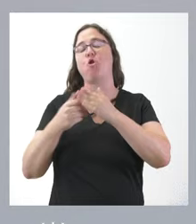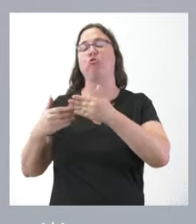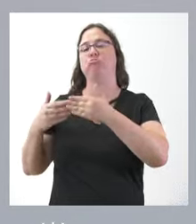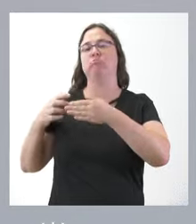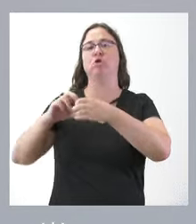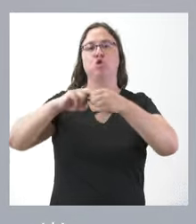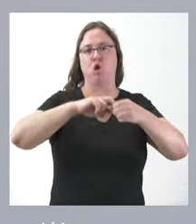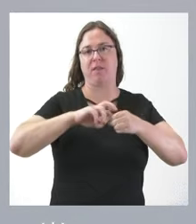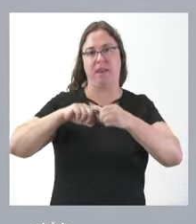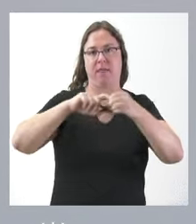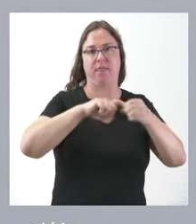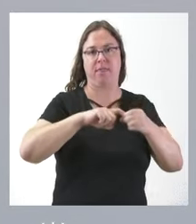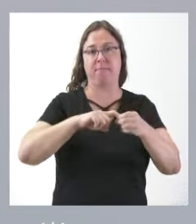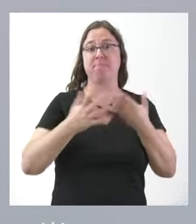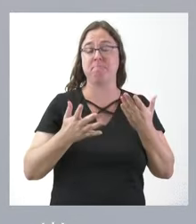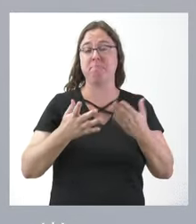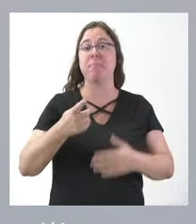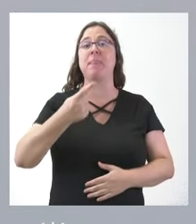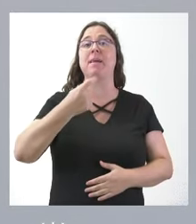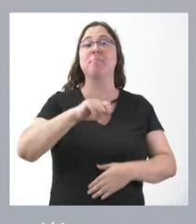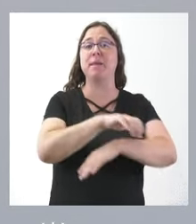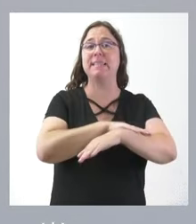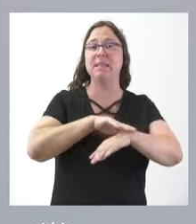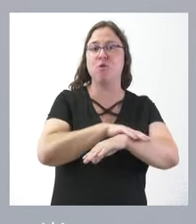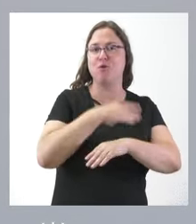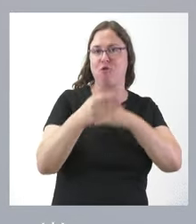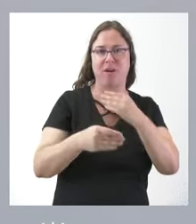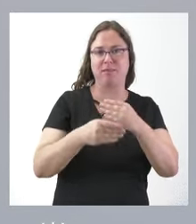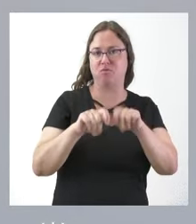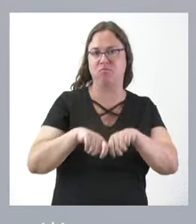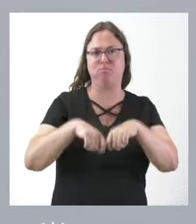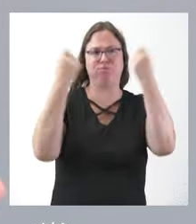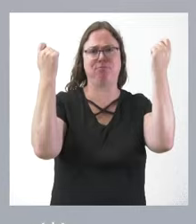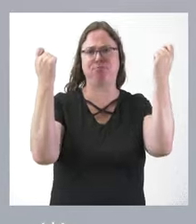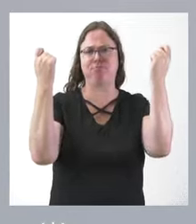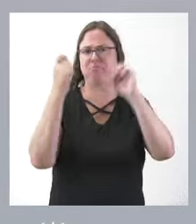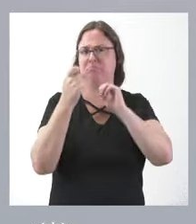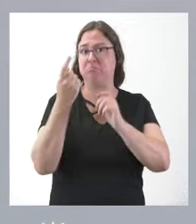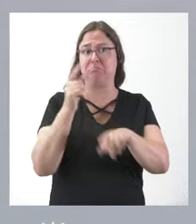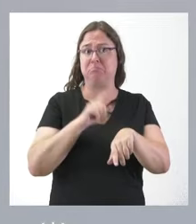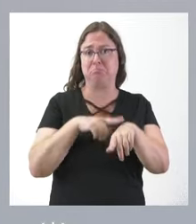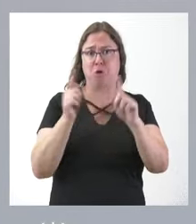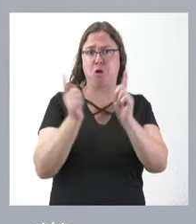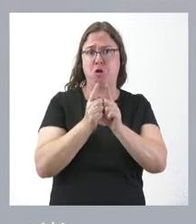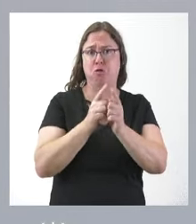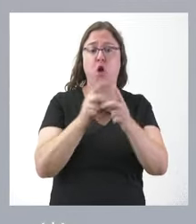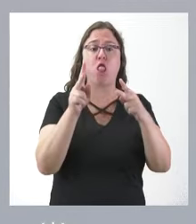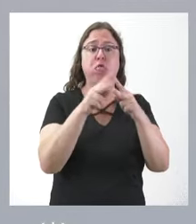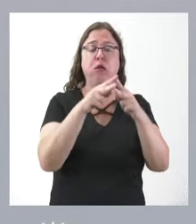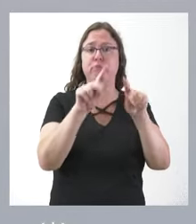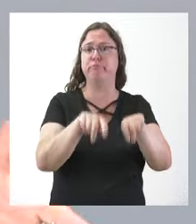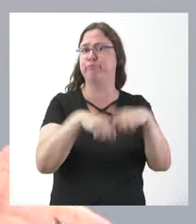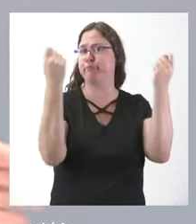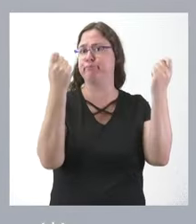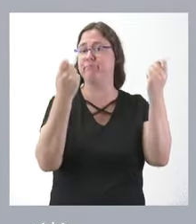el presidente del Gobierno es hacer saltar por los aires en muy poco tiempo estos dos principios. Ha